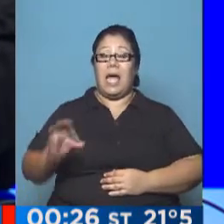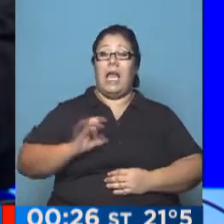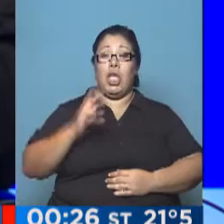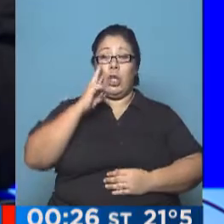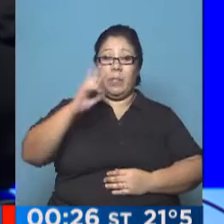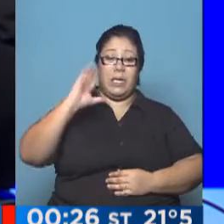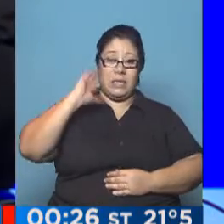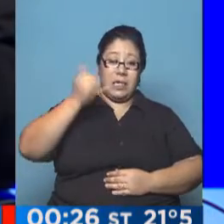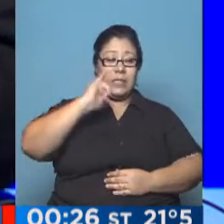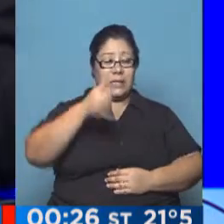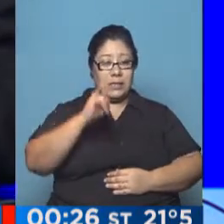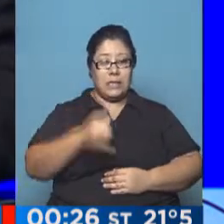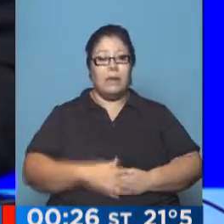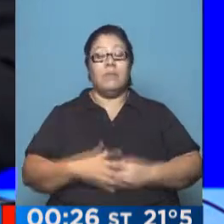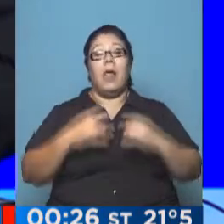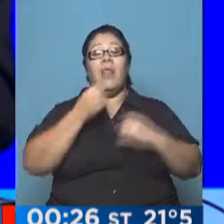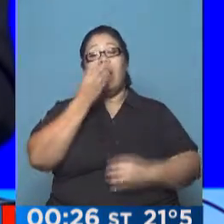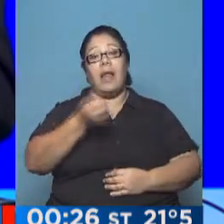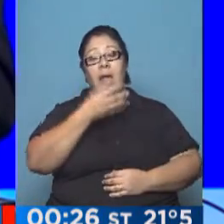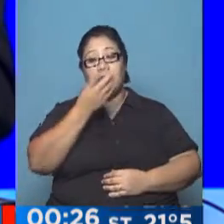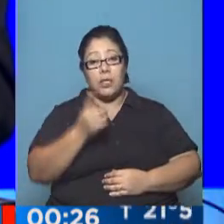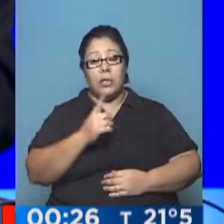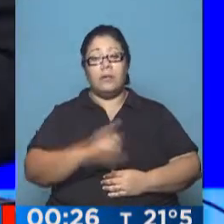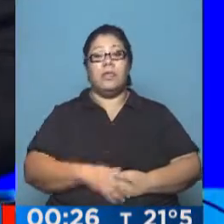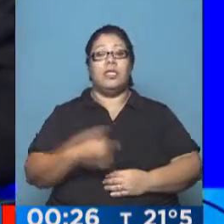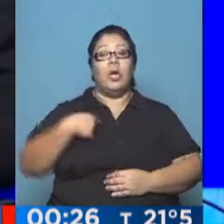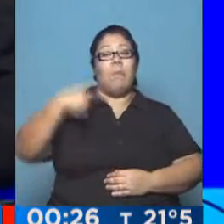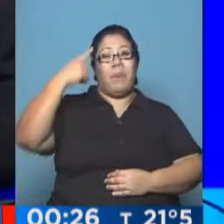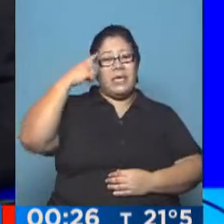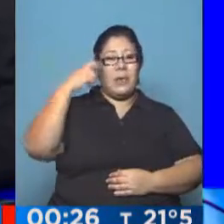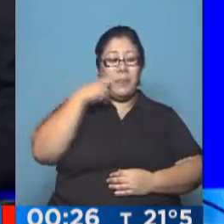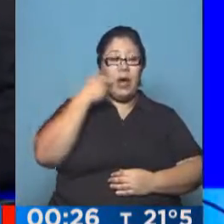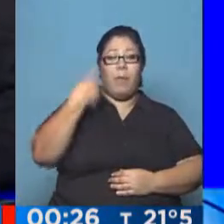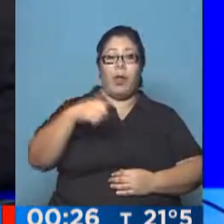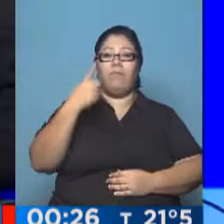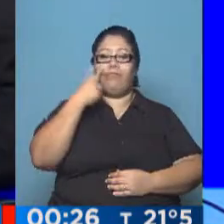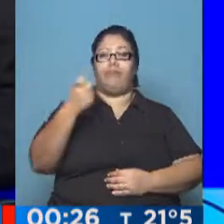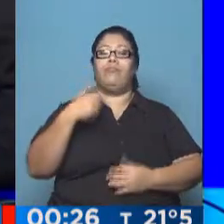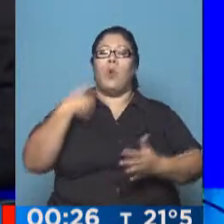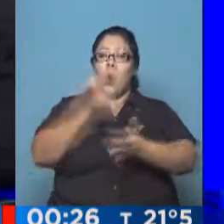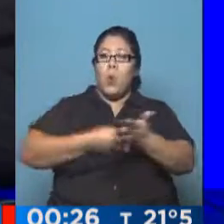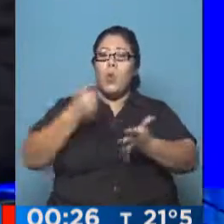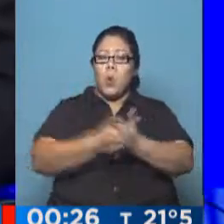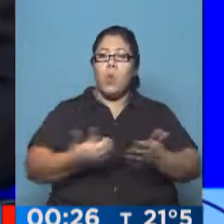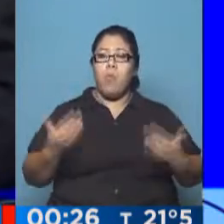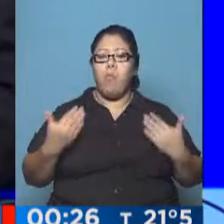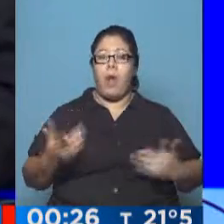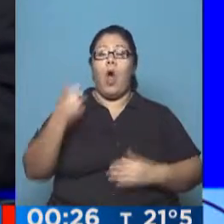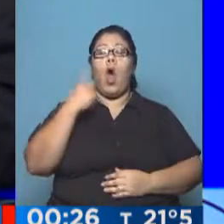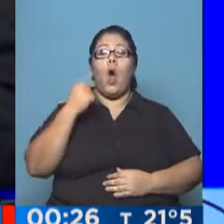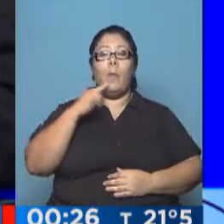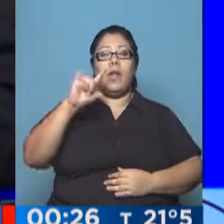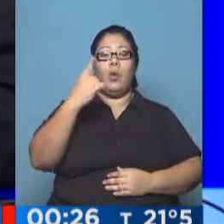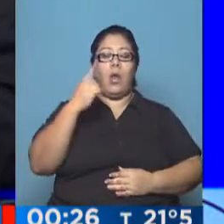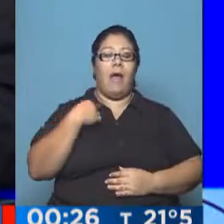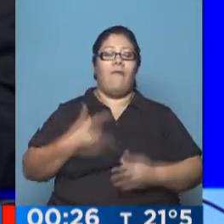tuvieron mucha repercusión en Brasil. Dijo, pensé que ya estaba viejito, pero me doy cuenta que estoy para pelearla de nuevo. Ya anunció Lula que se va a presentar como